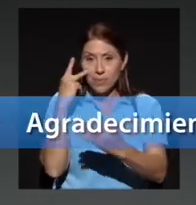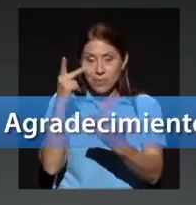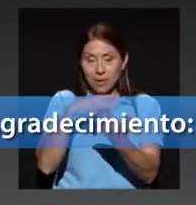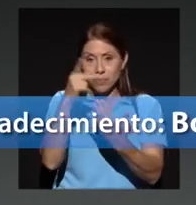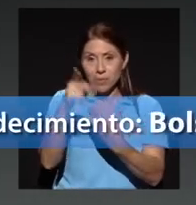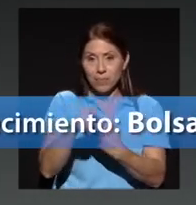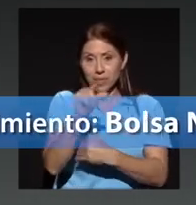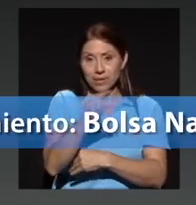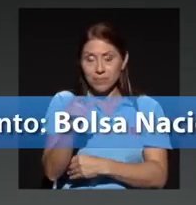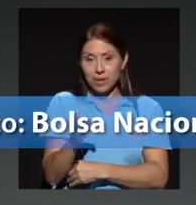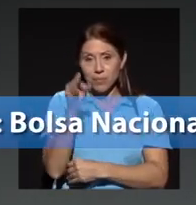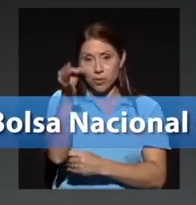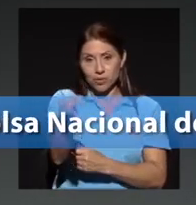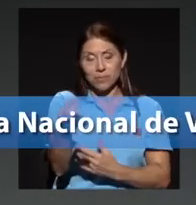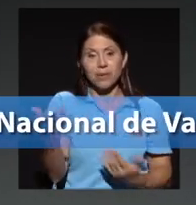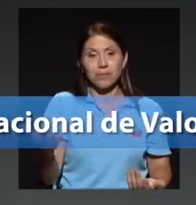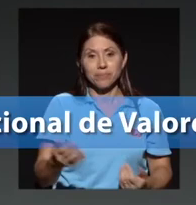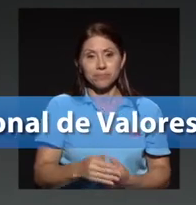semana